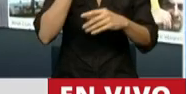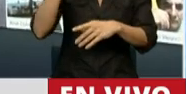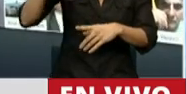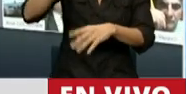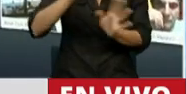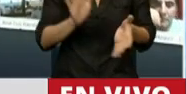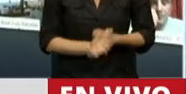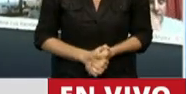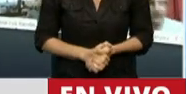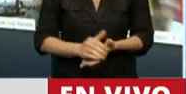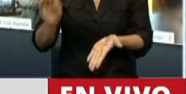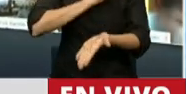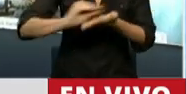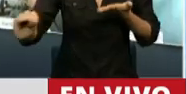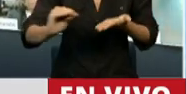Diputado.